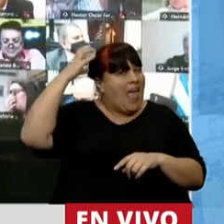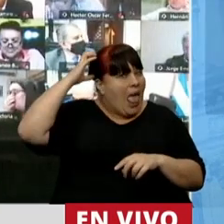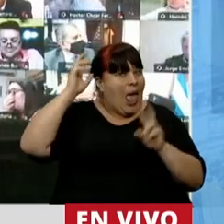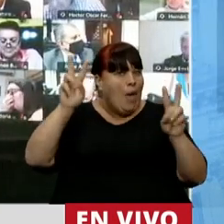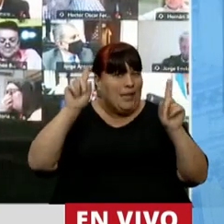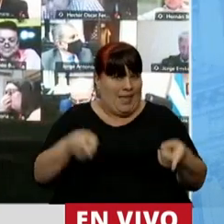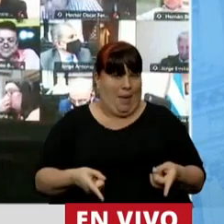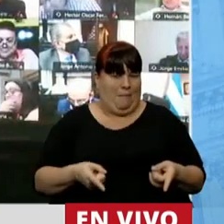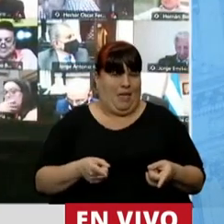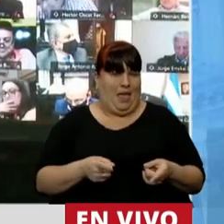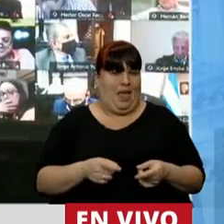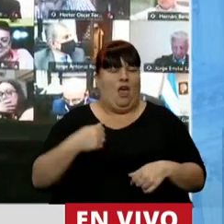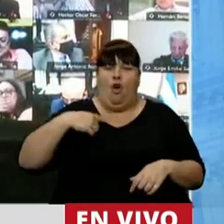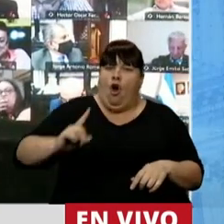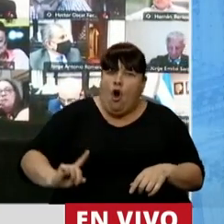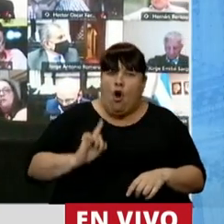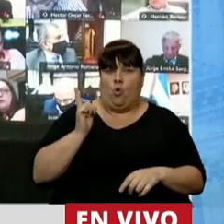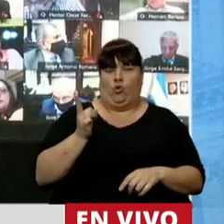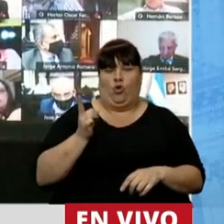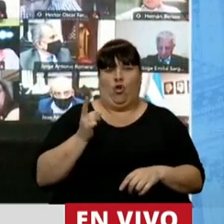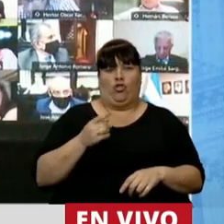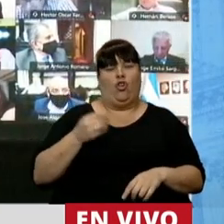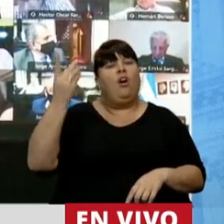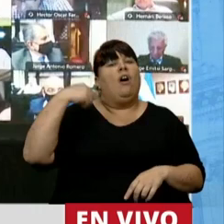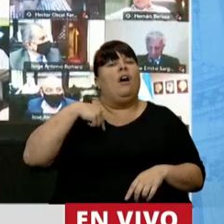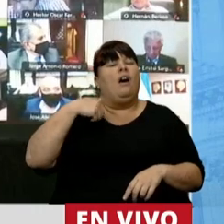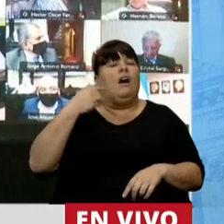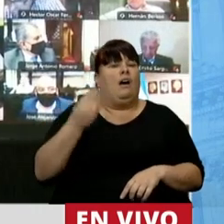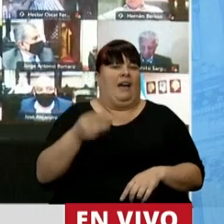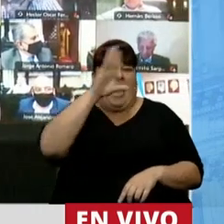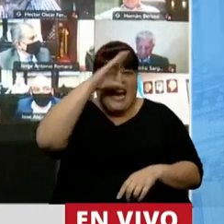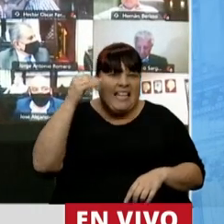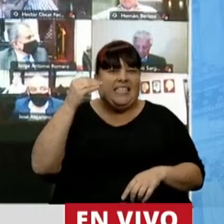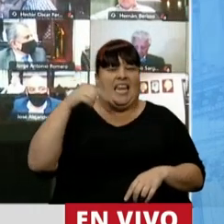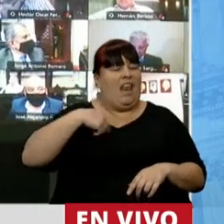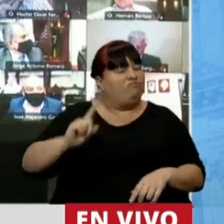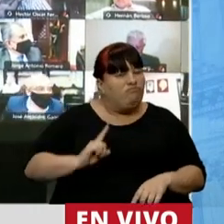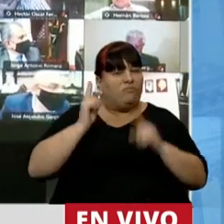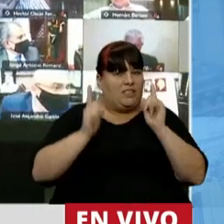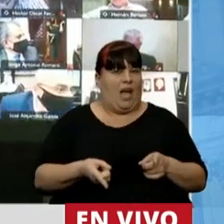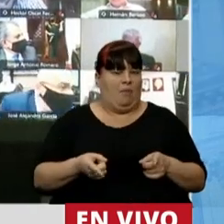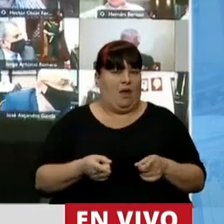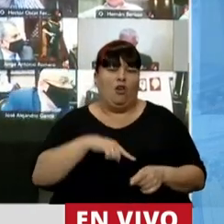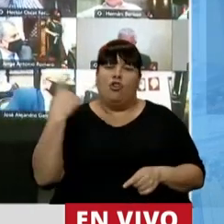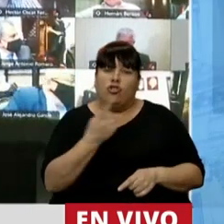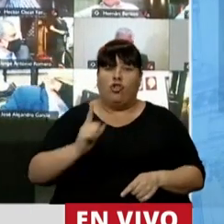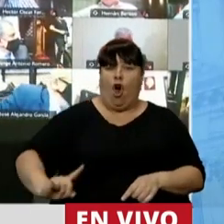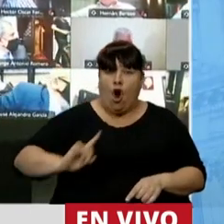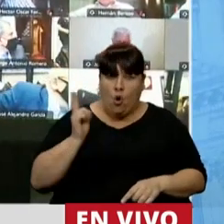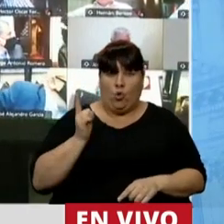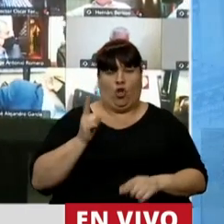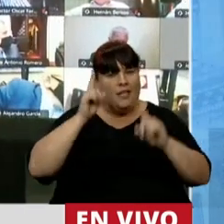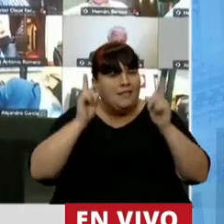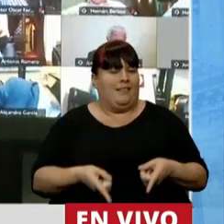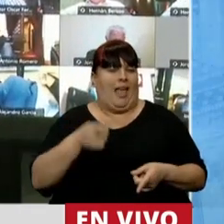Duarte de Perón, estamos orgullosos de tener a Cristina Fernández de Kirchner, estamos orgullosos